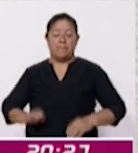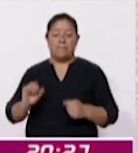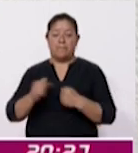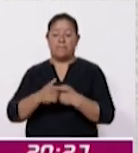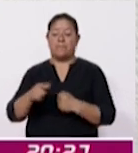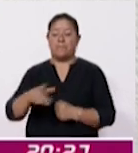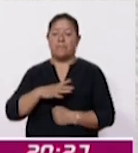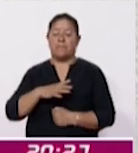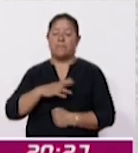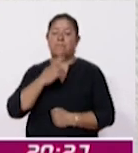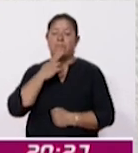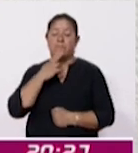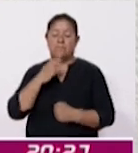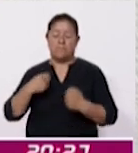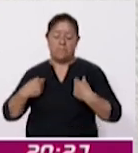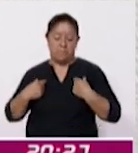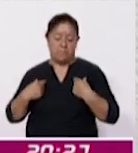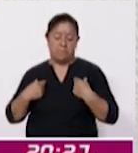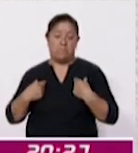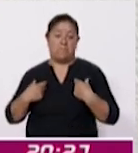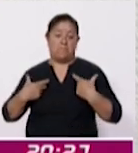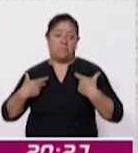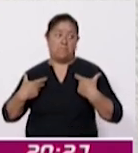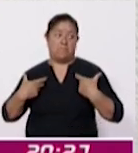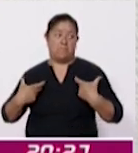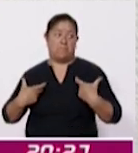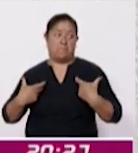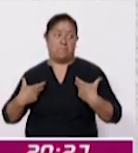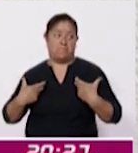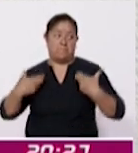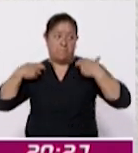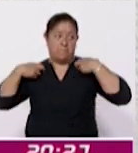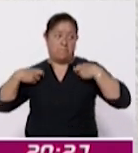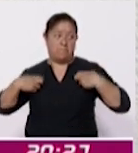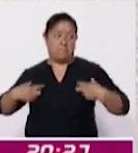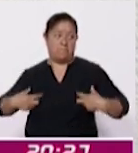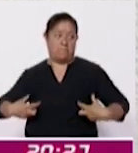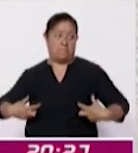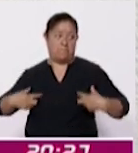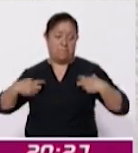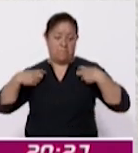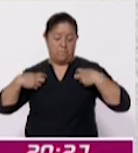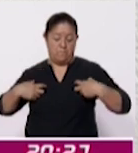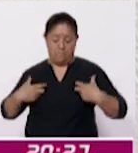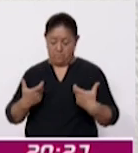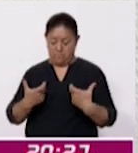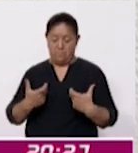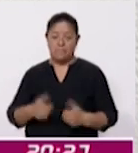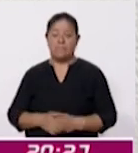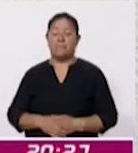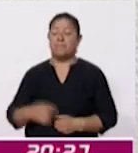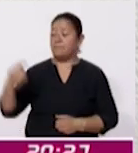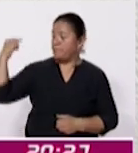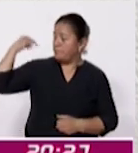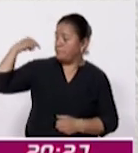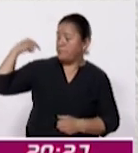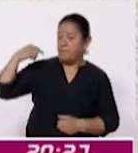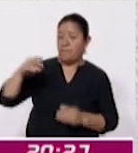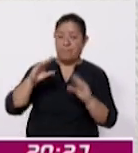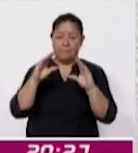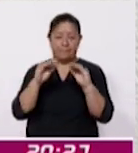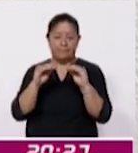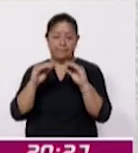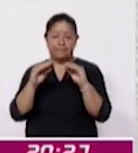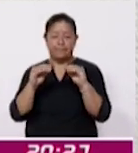uso de un tirante grueso en la parte que está en contacto directo con la espalda, debe de ser un material